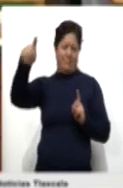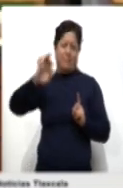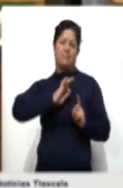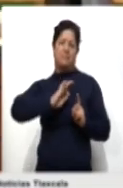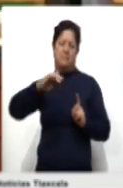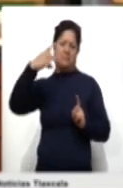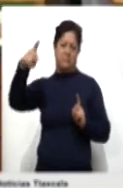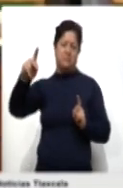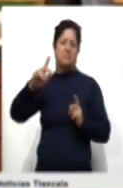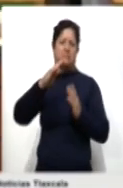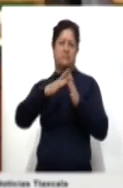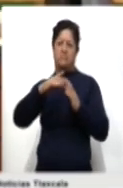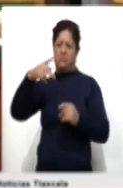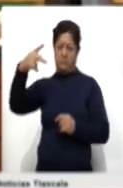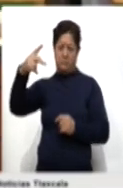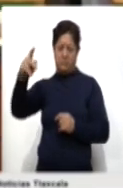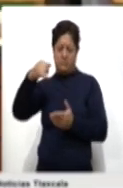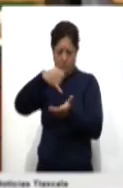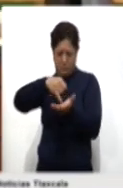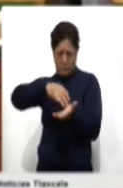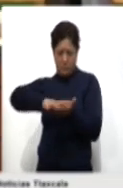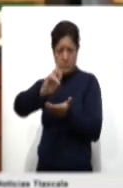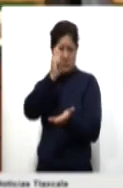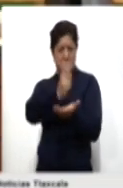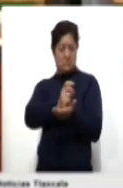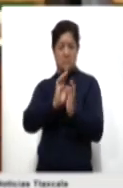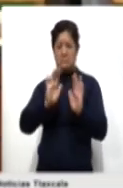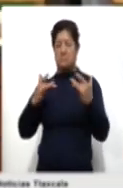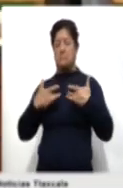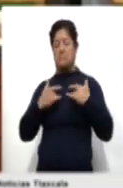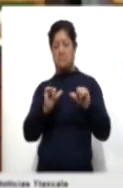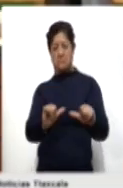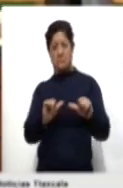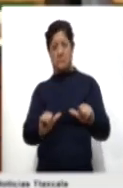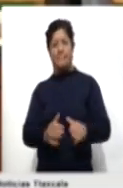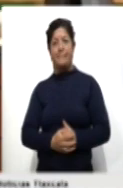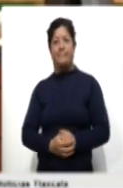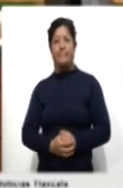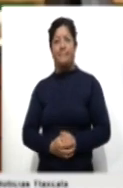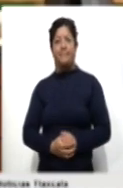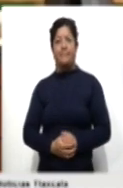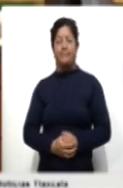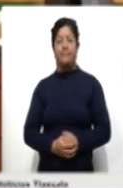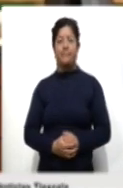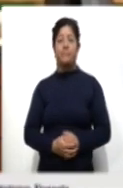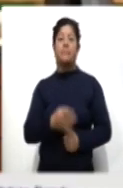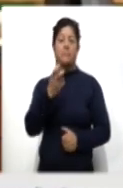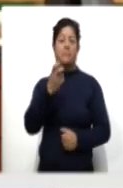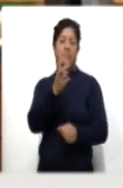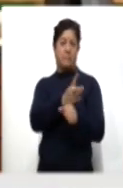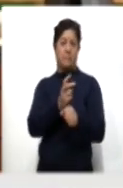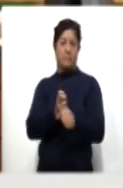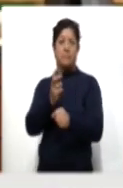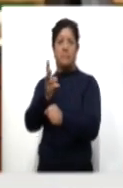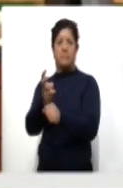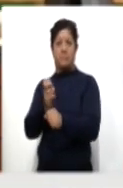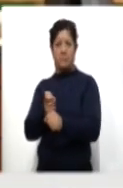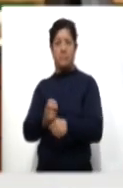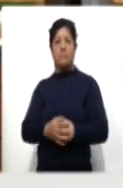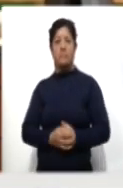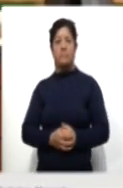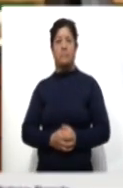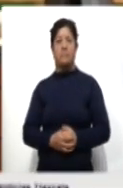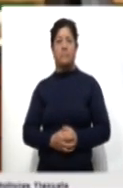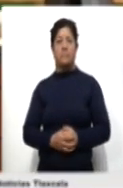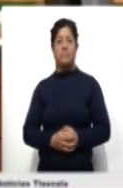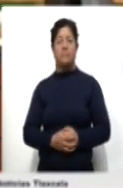su espacio, desde su área, desde su casa. Esa sería la invitación a todo, a